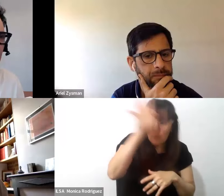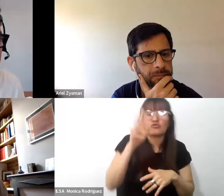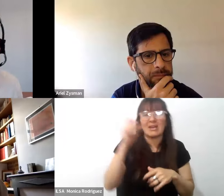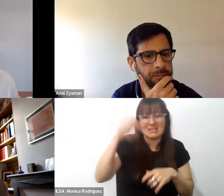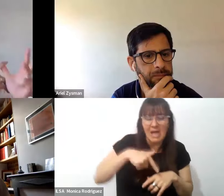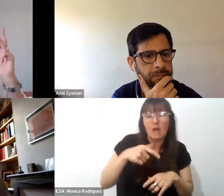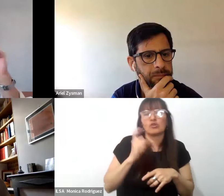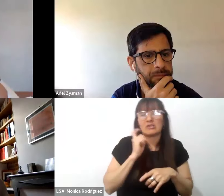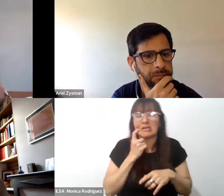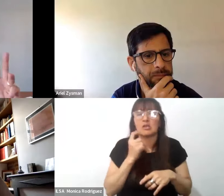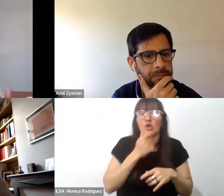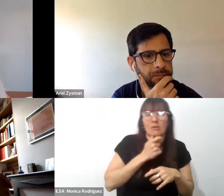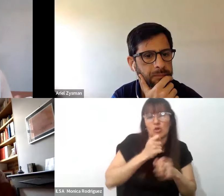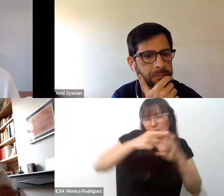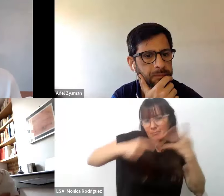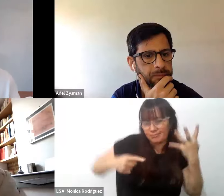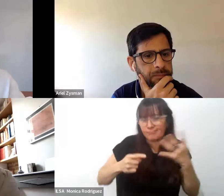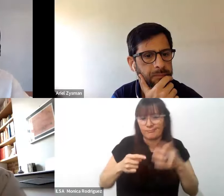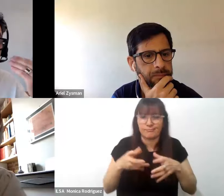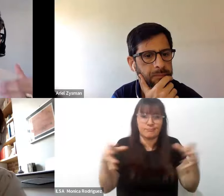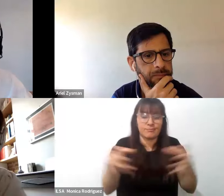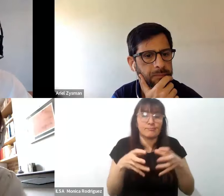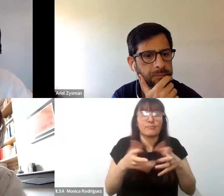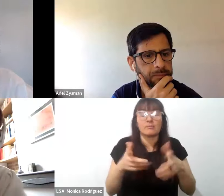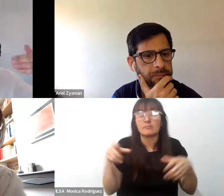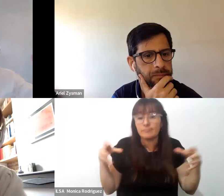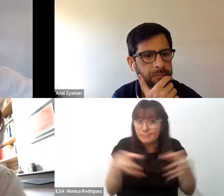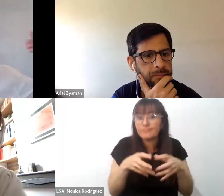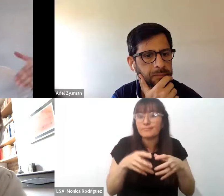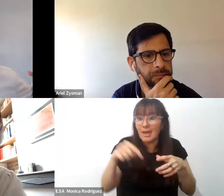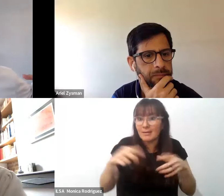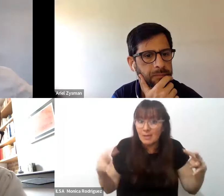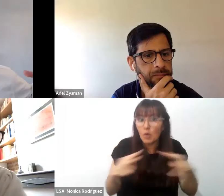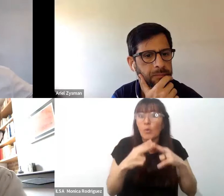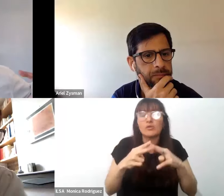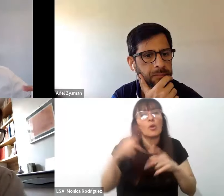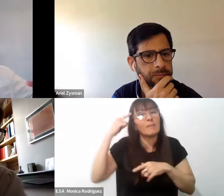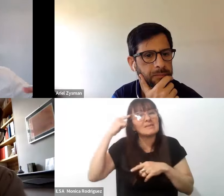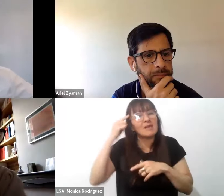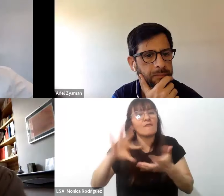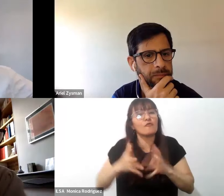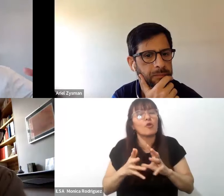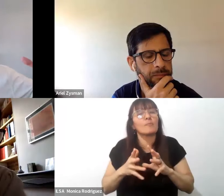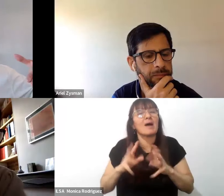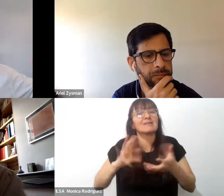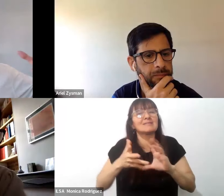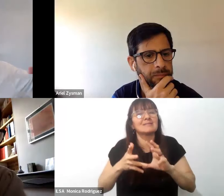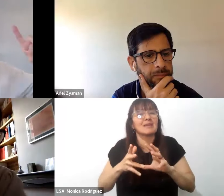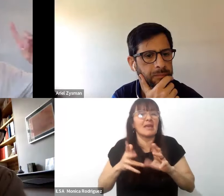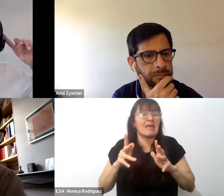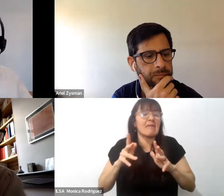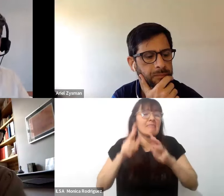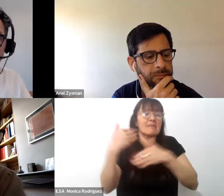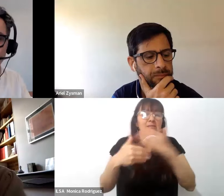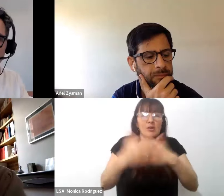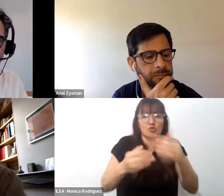Ríos y Mendoza espero no haberme olvidado de ninguna en donde justamente estaban pensando modalidades de desarrollo profesional que